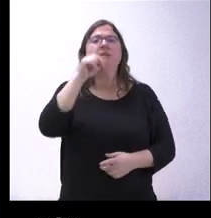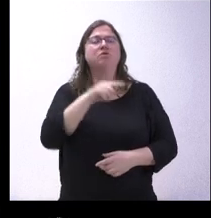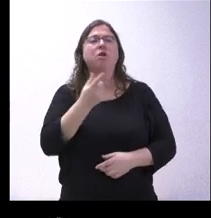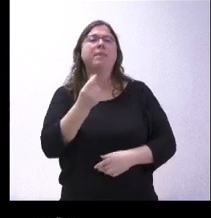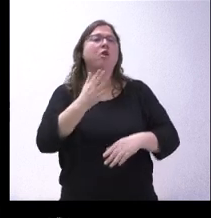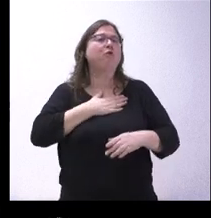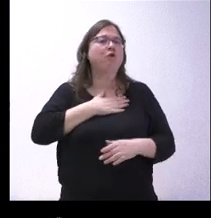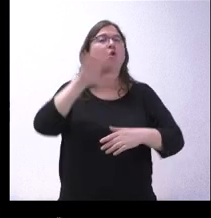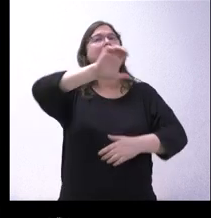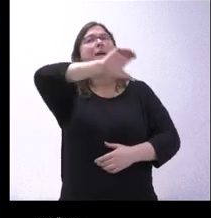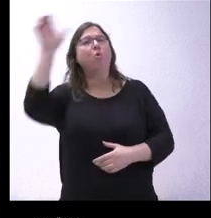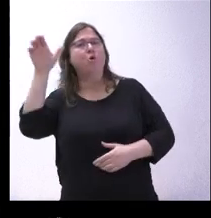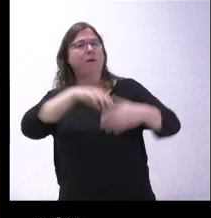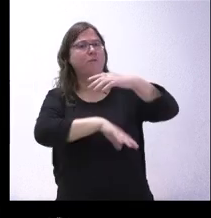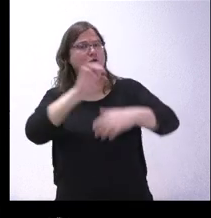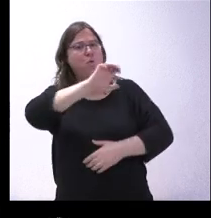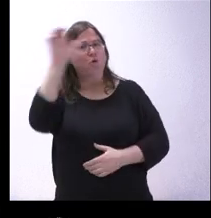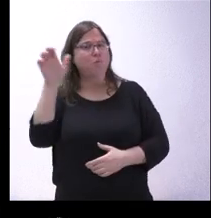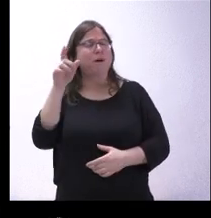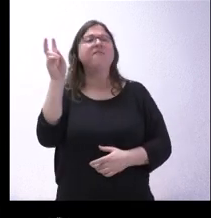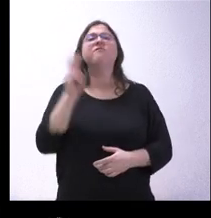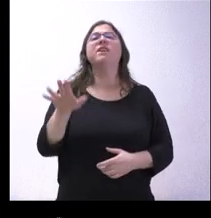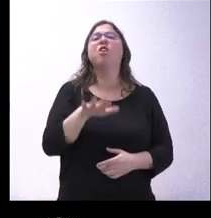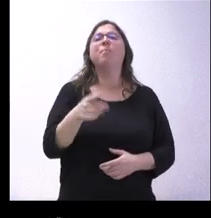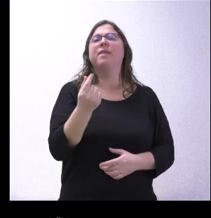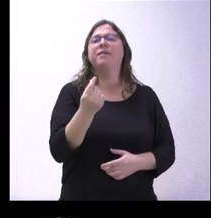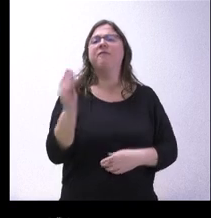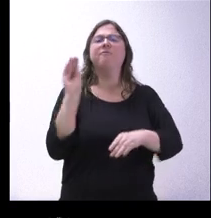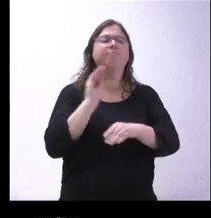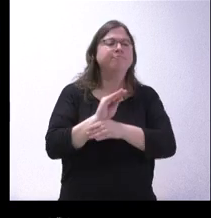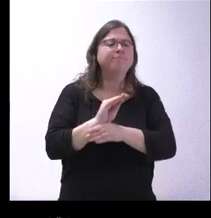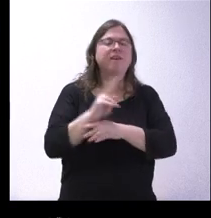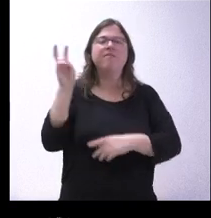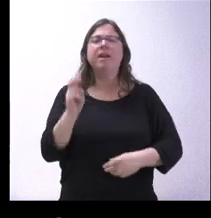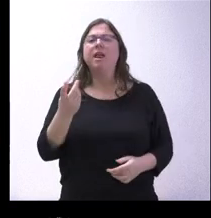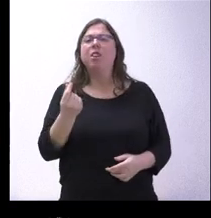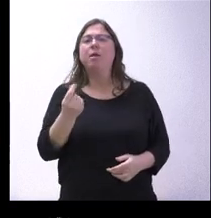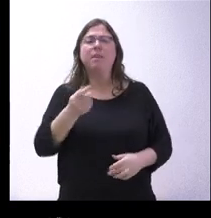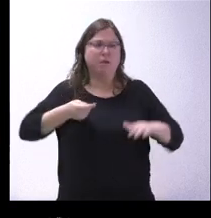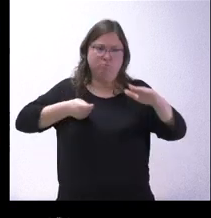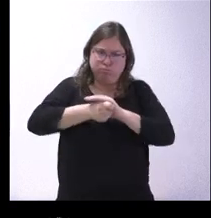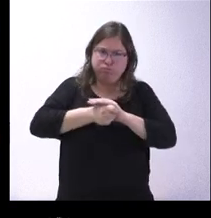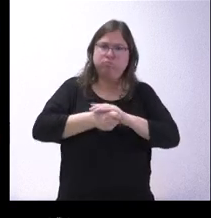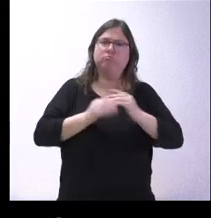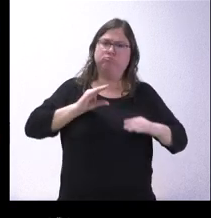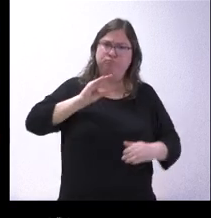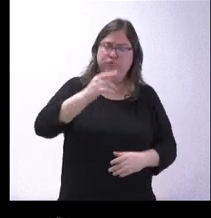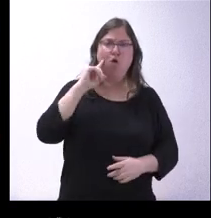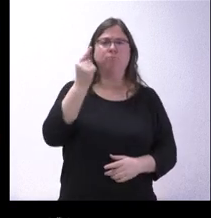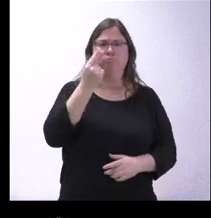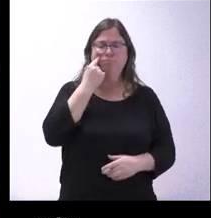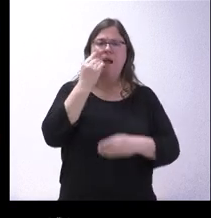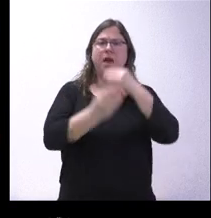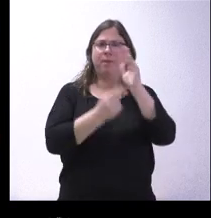todo de fondos europeos. Para aclarar un poco cuál es la procedencia final de esta gran inversión que hoy se conoce y se lleva